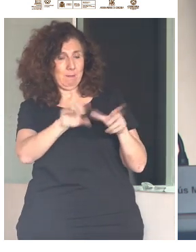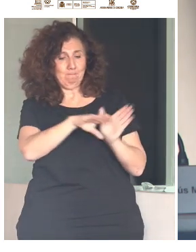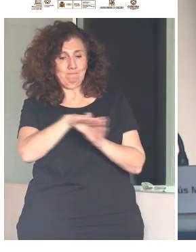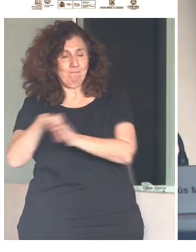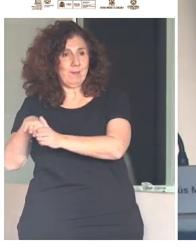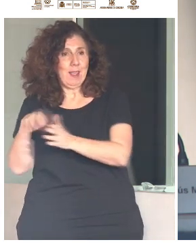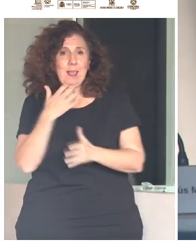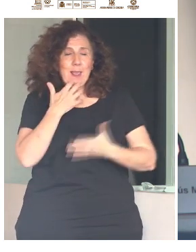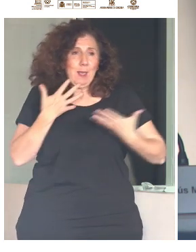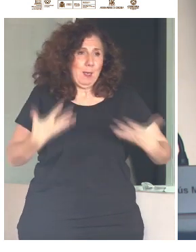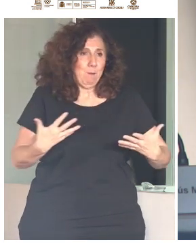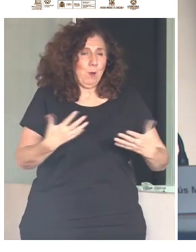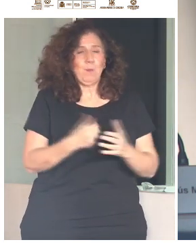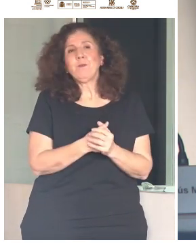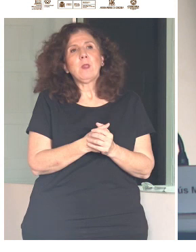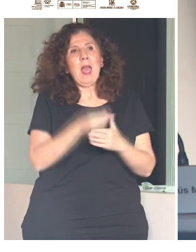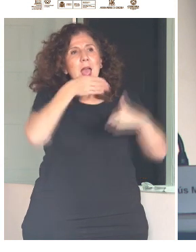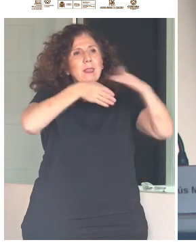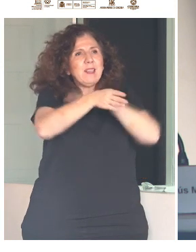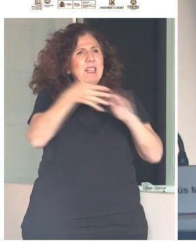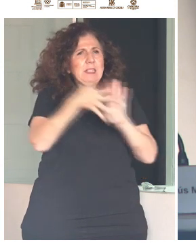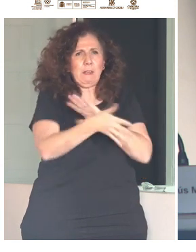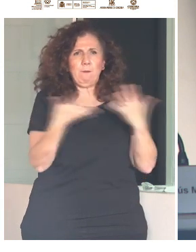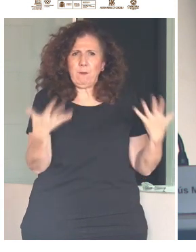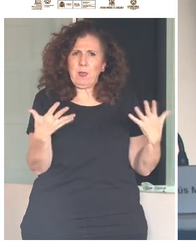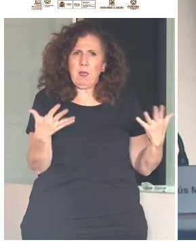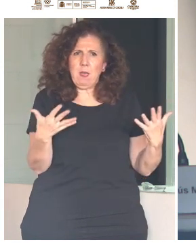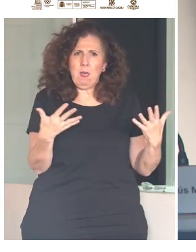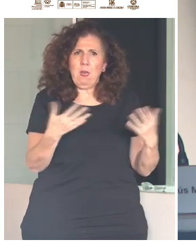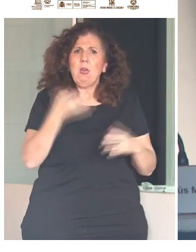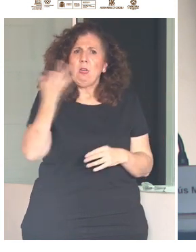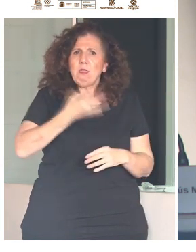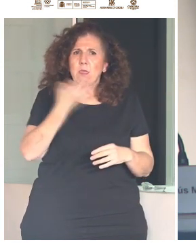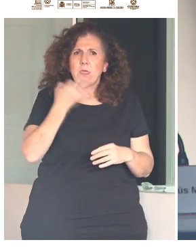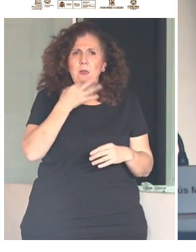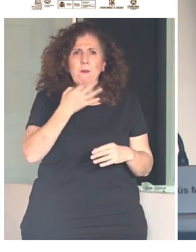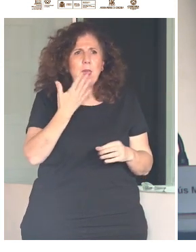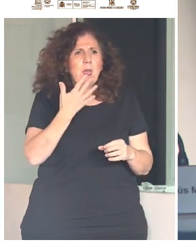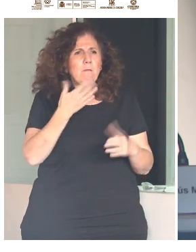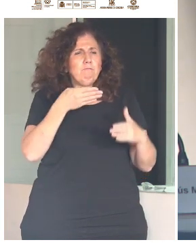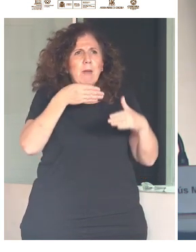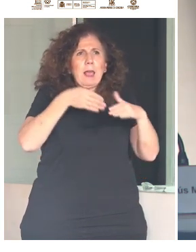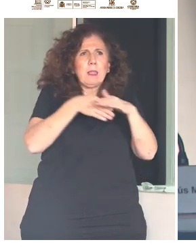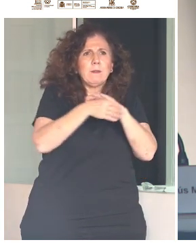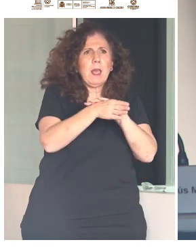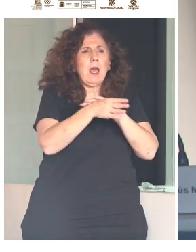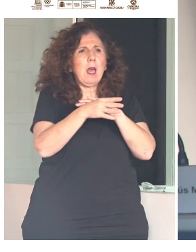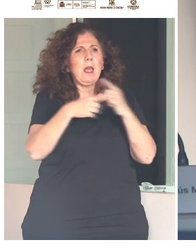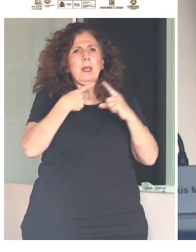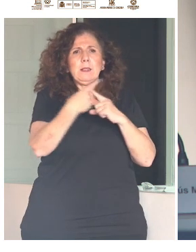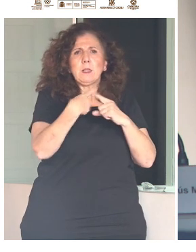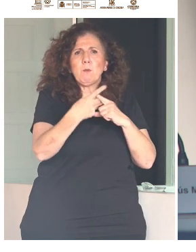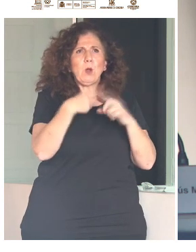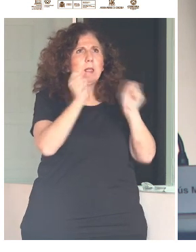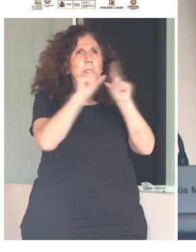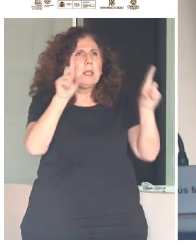implica que la accesibilidad debe superar todos los ámbitos en los que tradicionalmente se ubica, como es la accesibilidad, los transportes, la audiovisual,